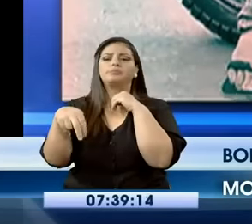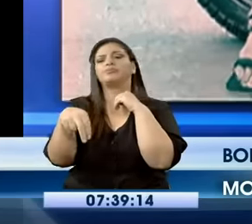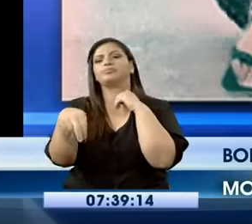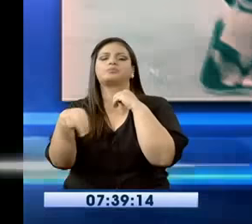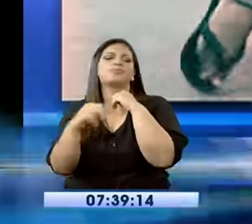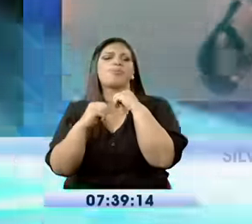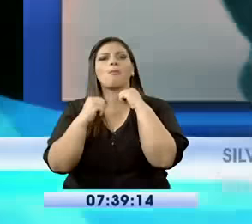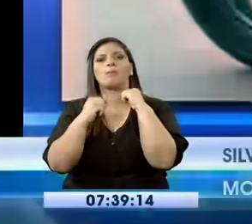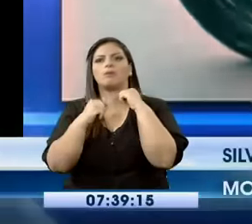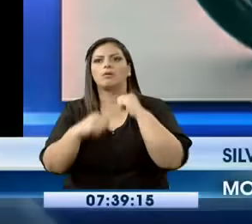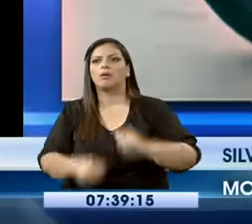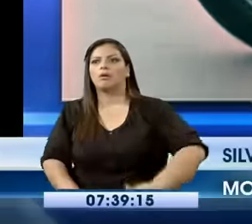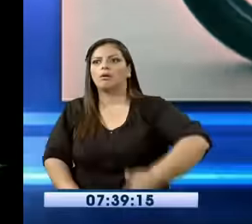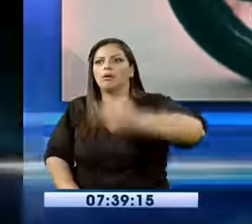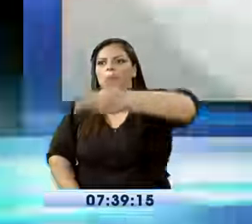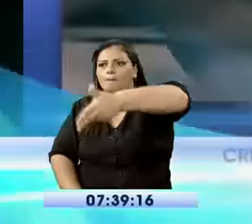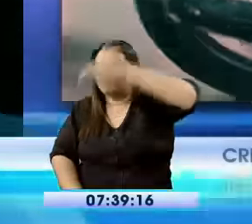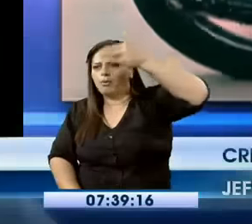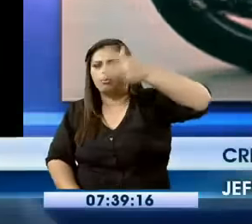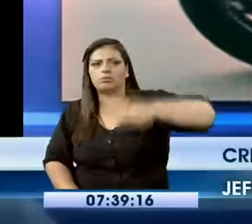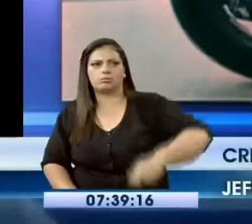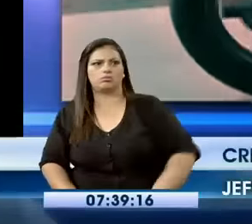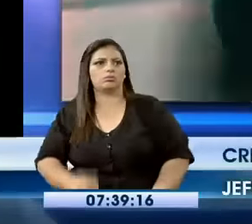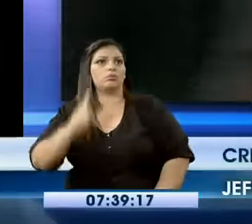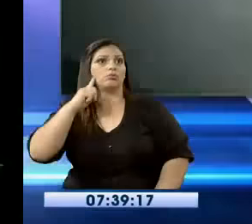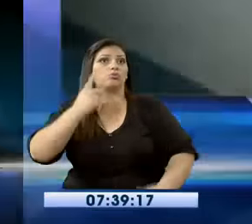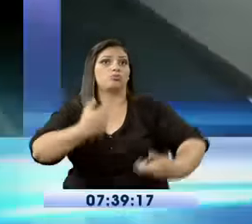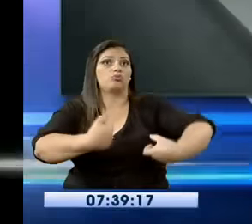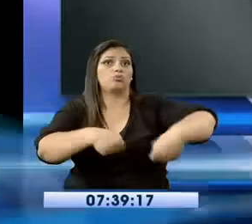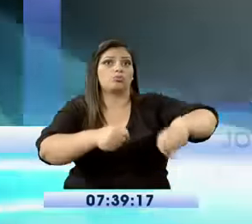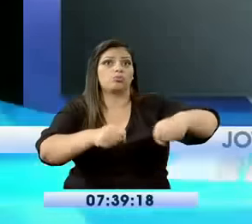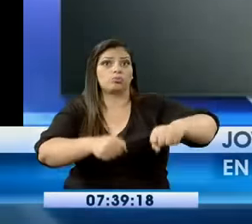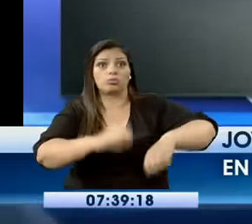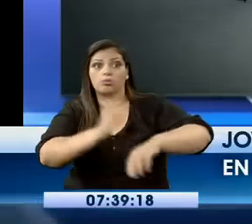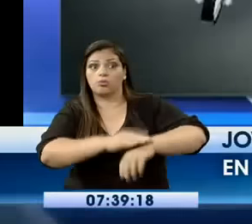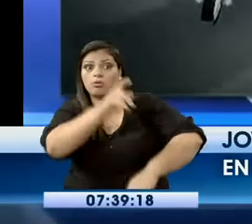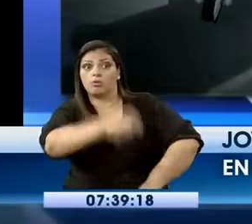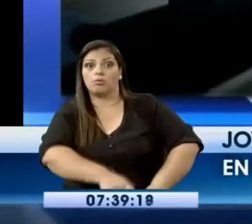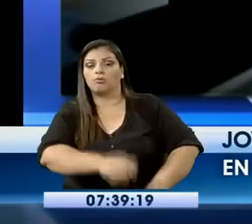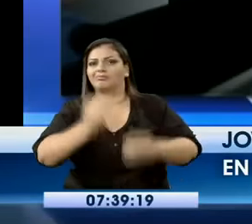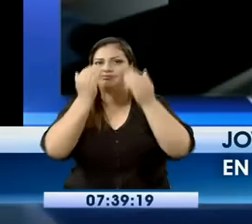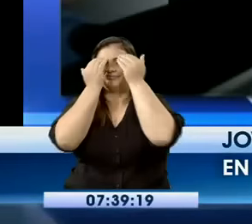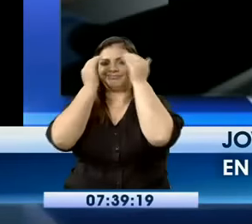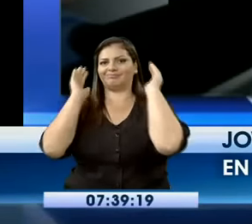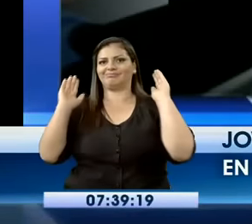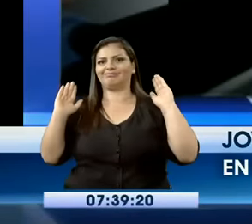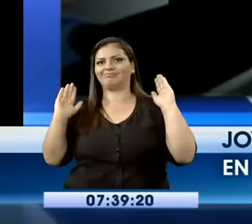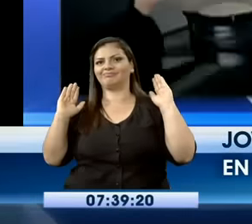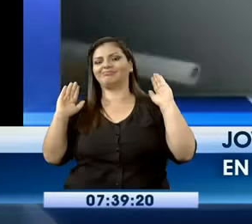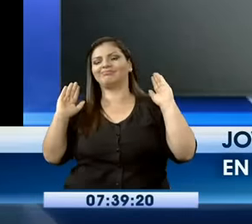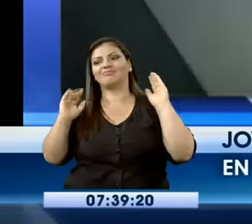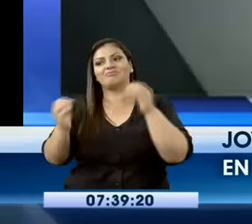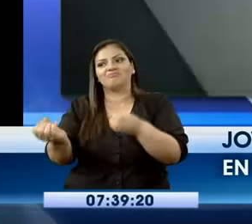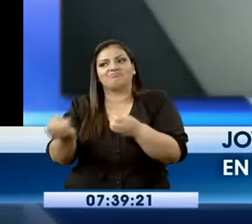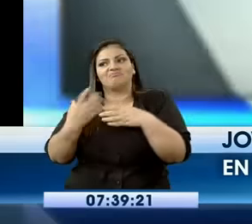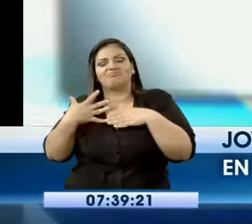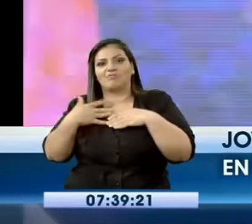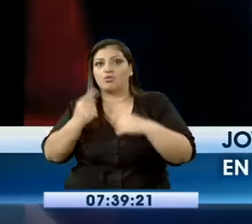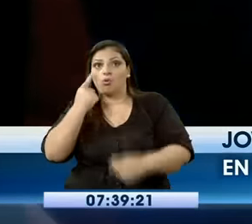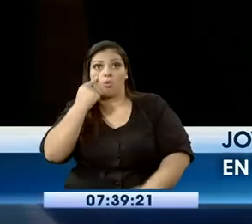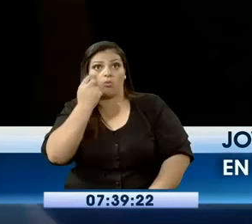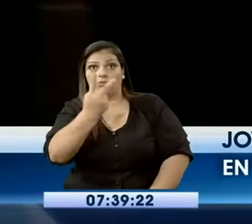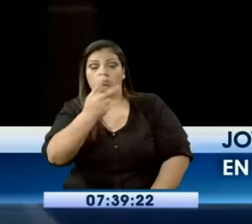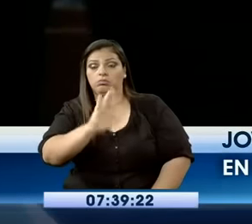Escuchamos que rodó una moto, pero no sé si serían los criminales. ¿Qué fueron ellos los de la moto? Dicen, dicen, ¿no? Pero yo no he visto.